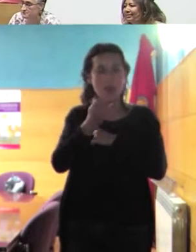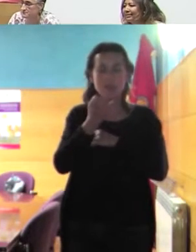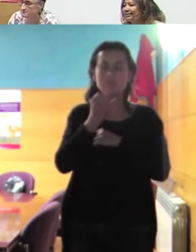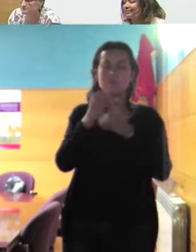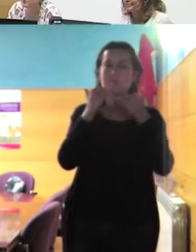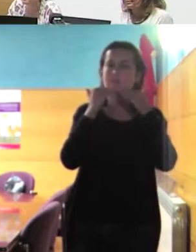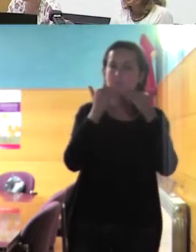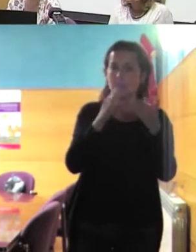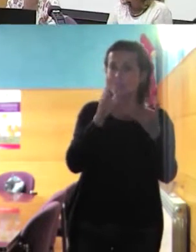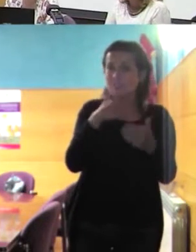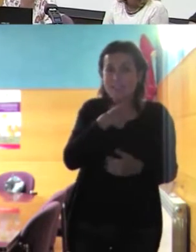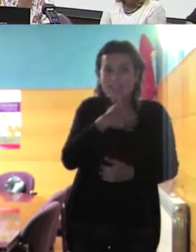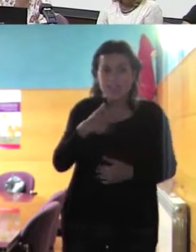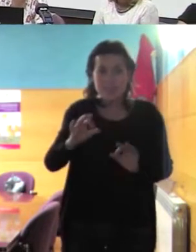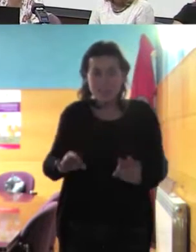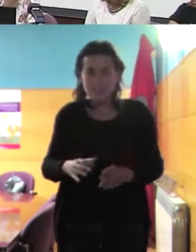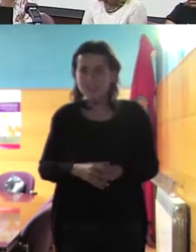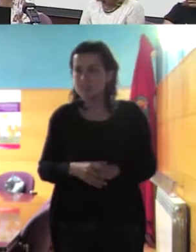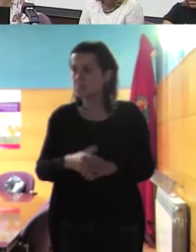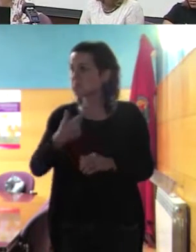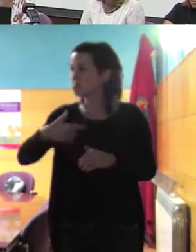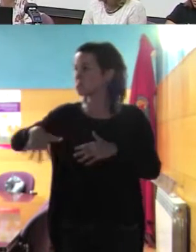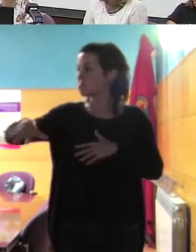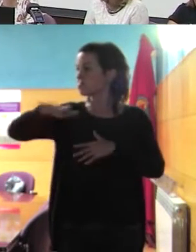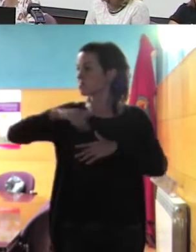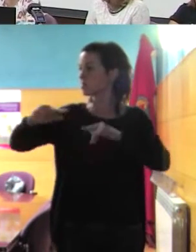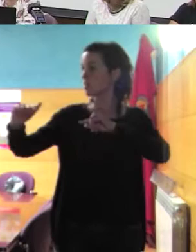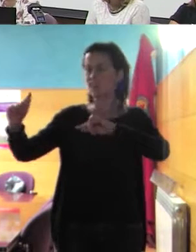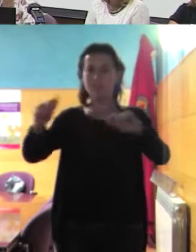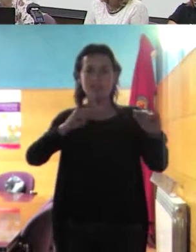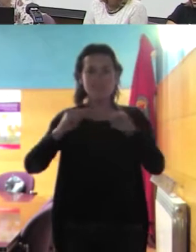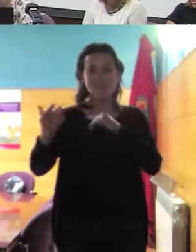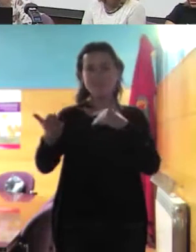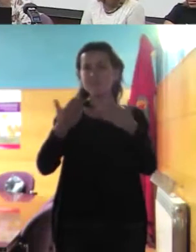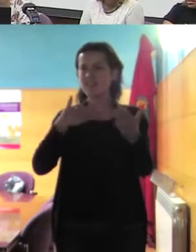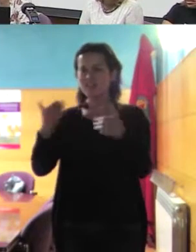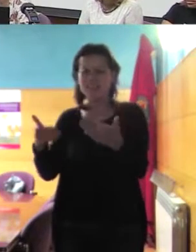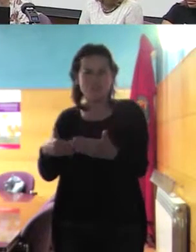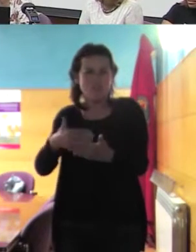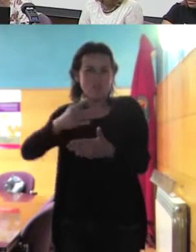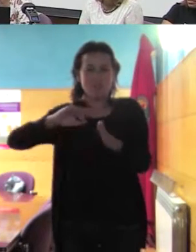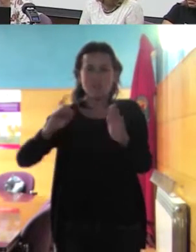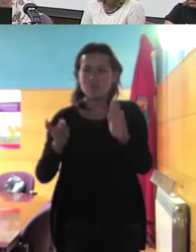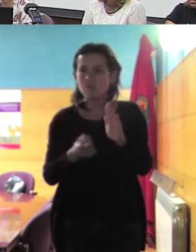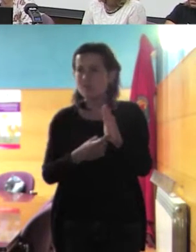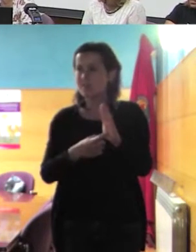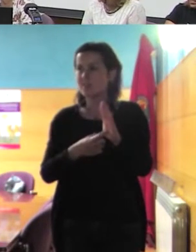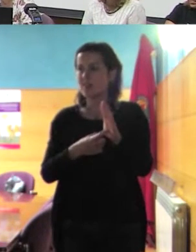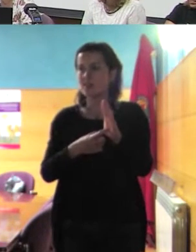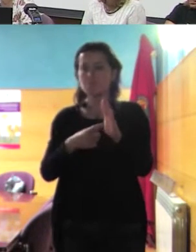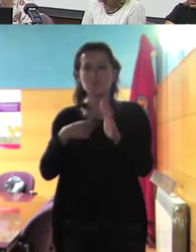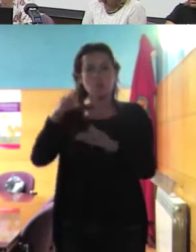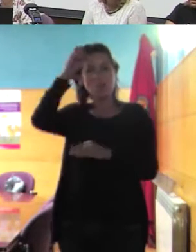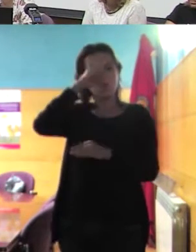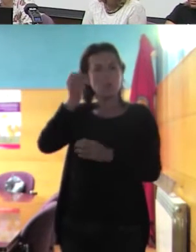precisamente poder crear espacios de diálogo donde además con la gente mucha confianza podamos poner las contradicciones